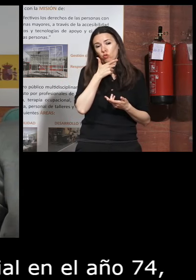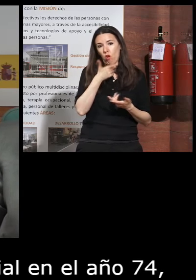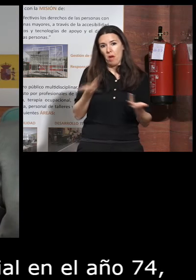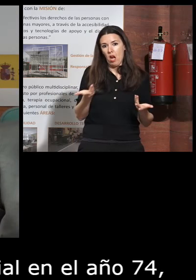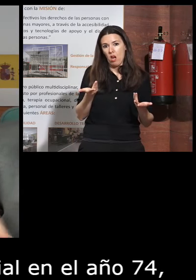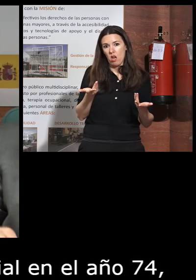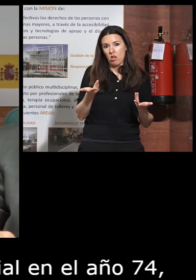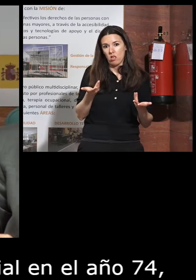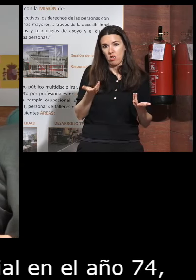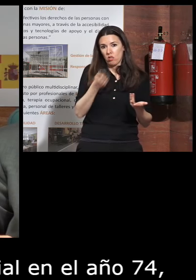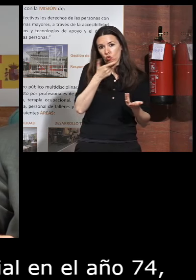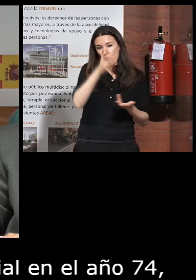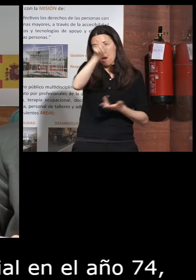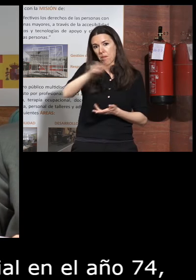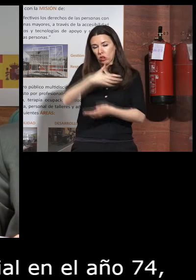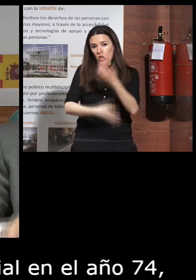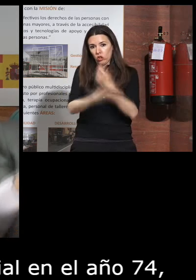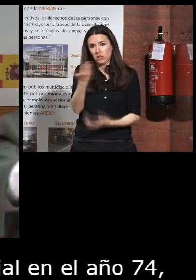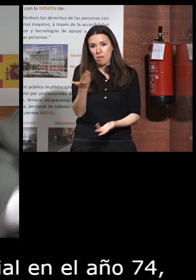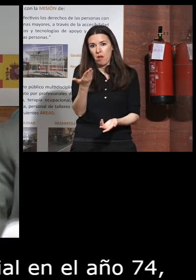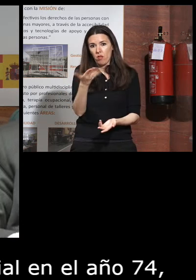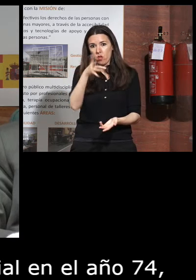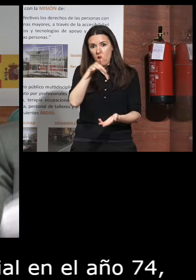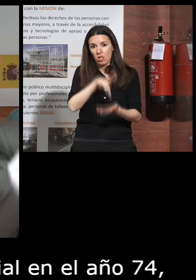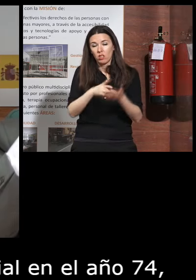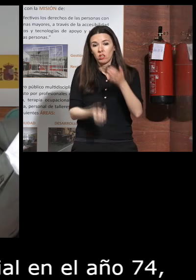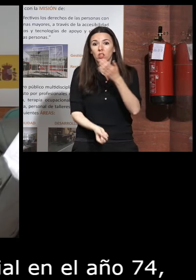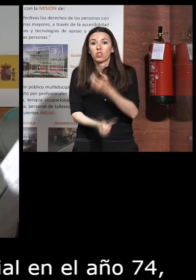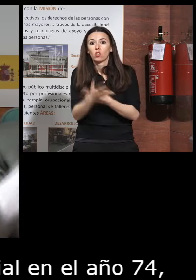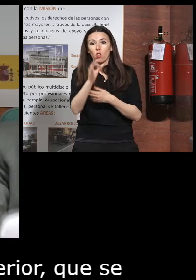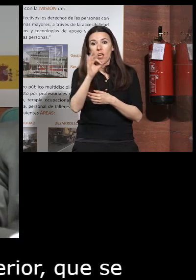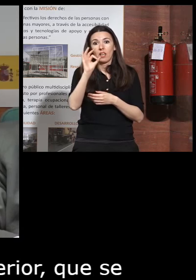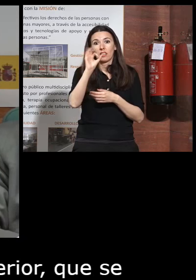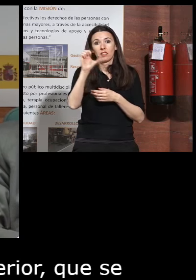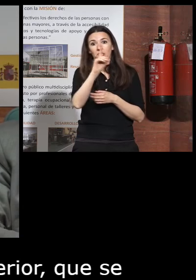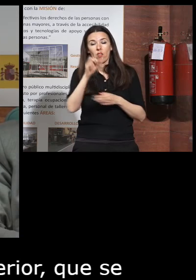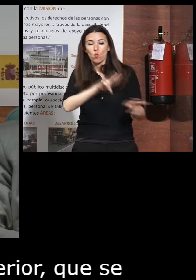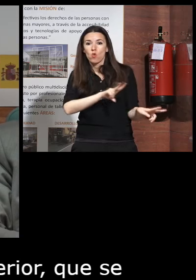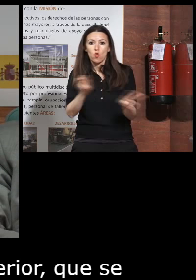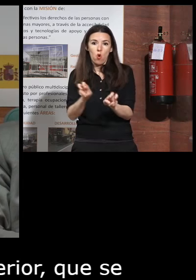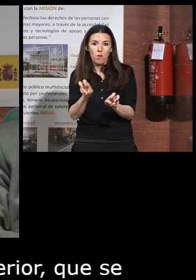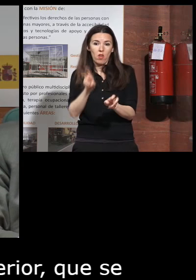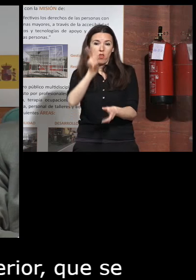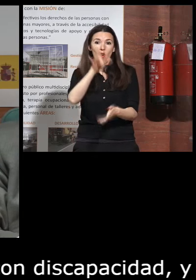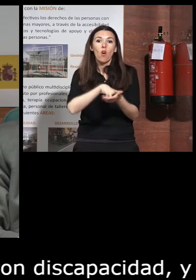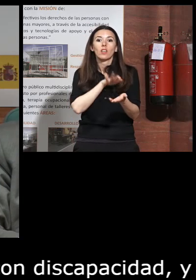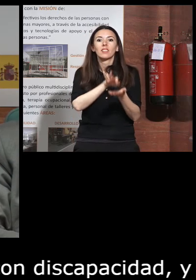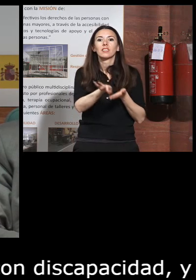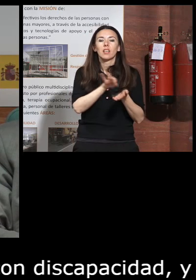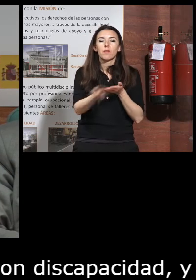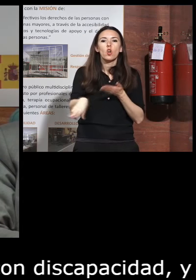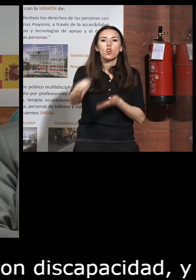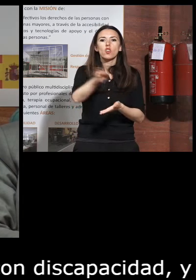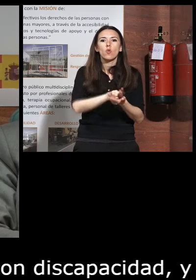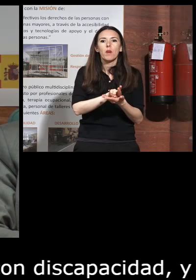las personas con discapacidad y es cuando se crea el Serem como algo innovador que era el servicio de recuperación